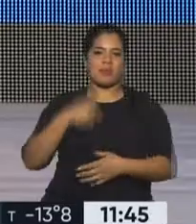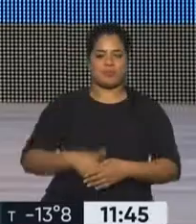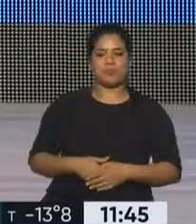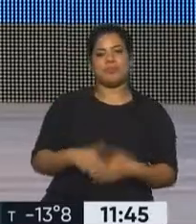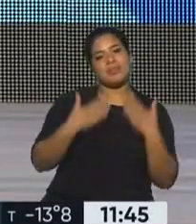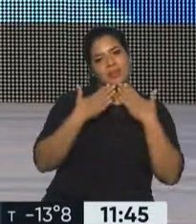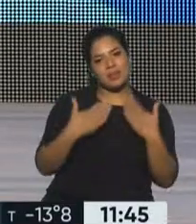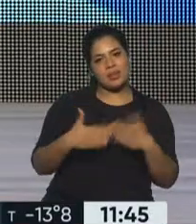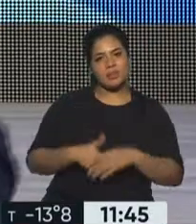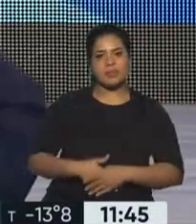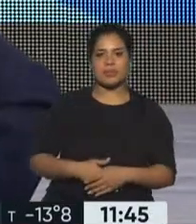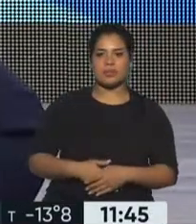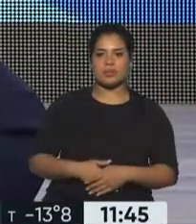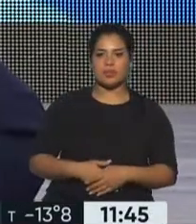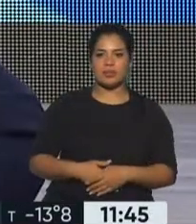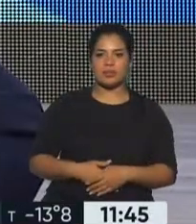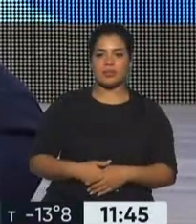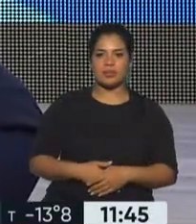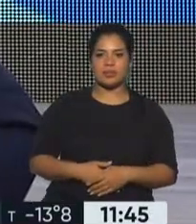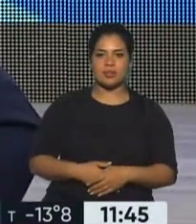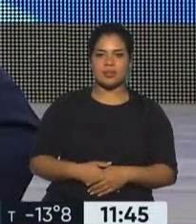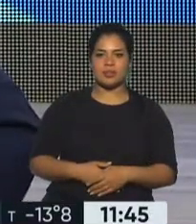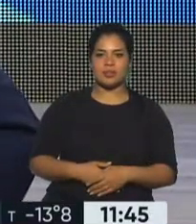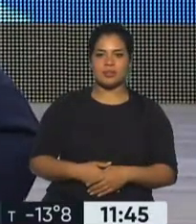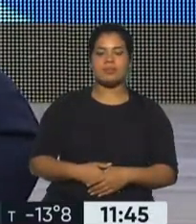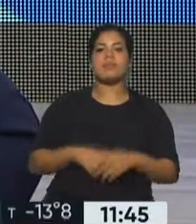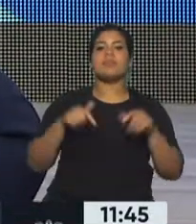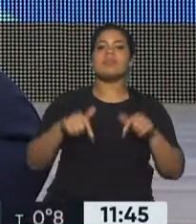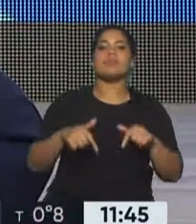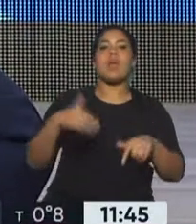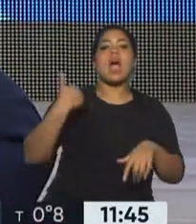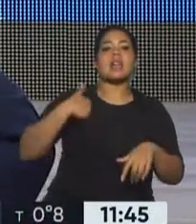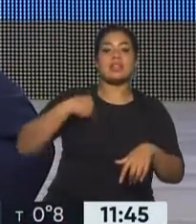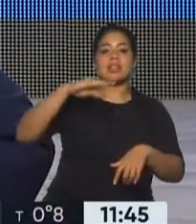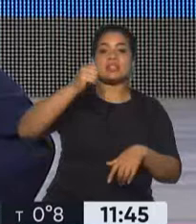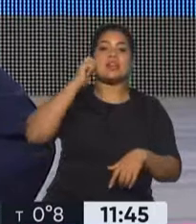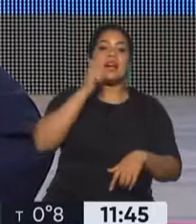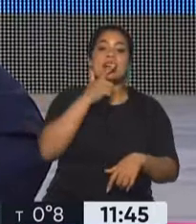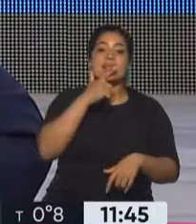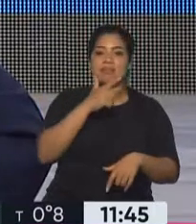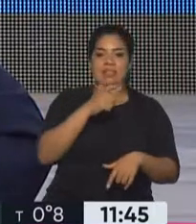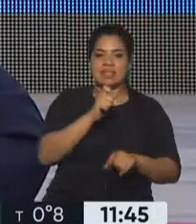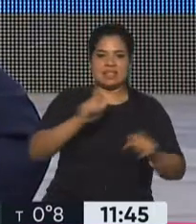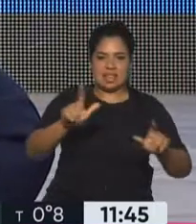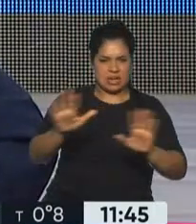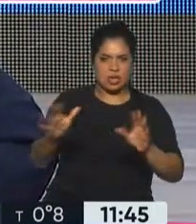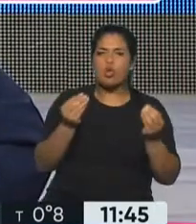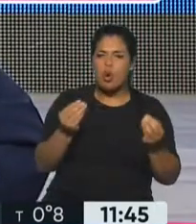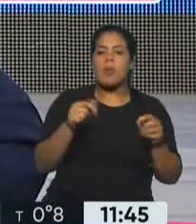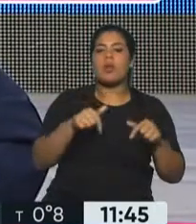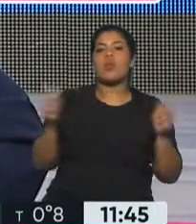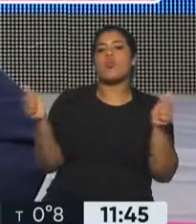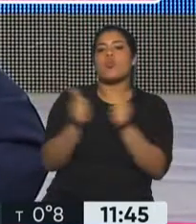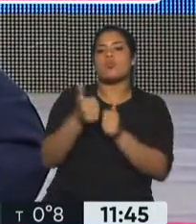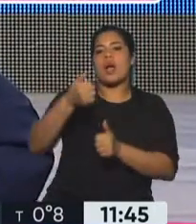Gracias, Marie. Y hoy es el Día Nacional por una Argentina sin Chagas. Y ya estamos con Andrés Riesnick, que está nuevamente